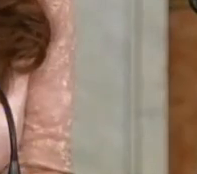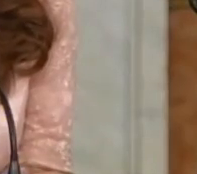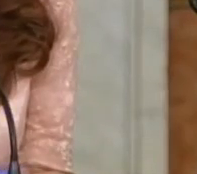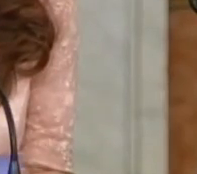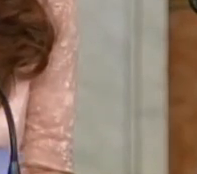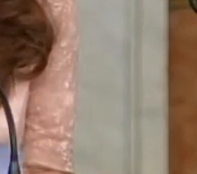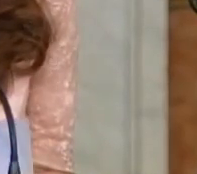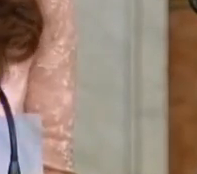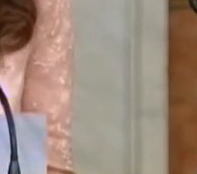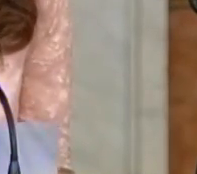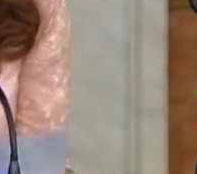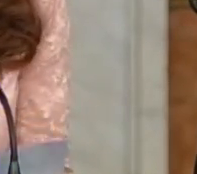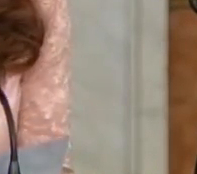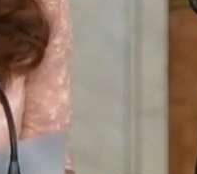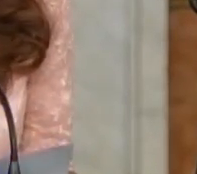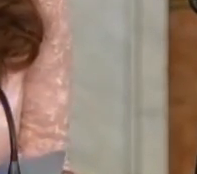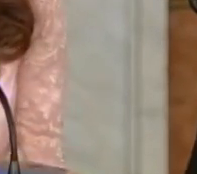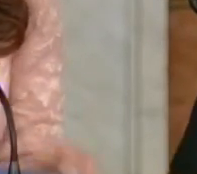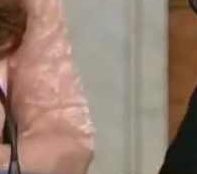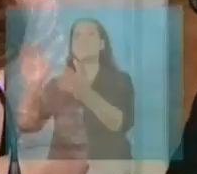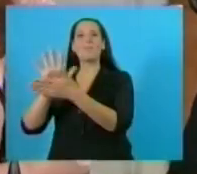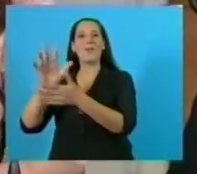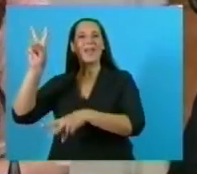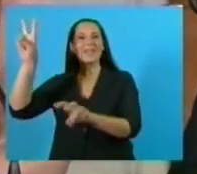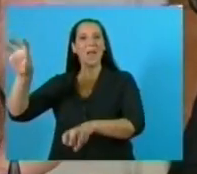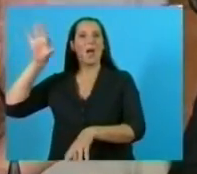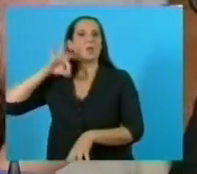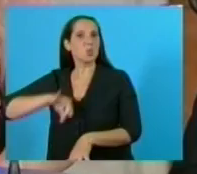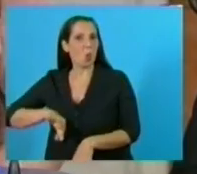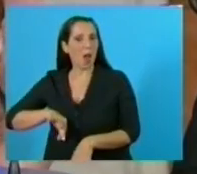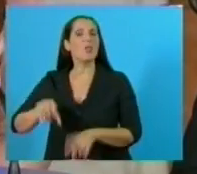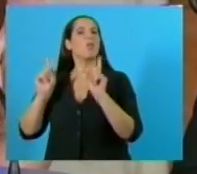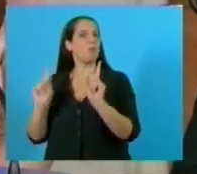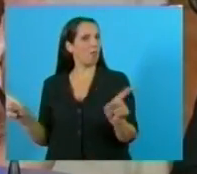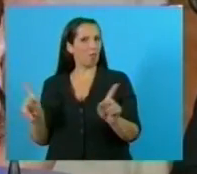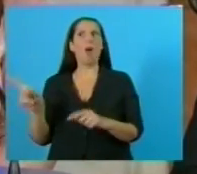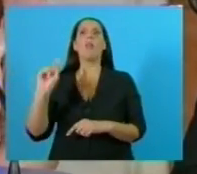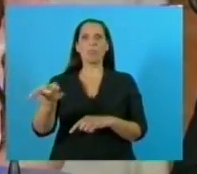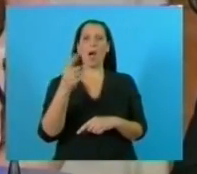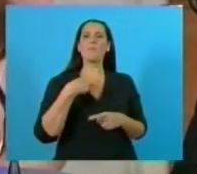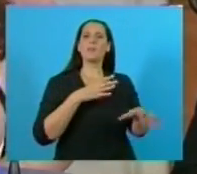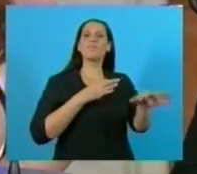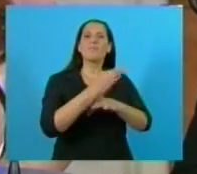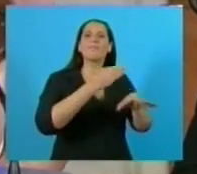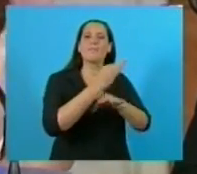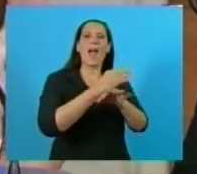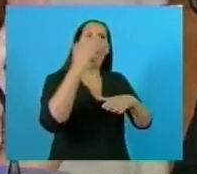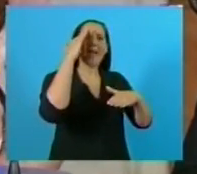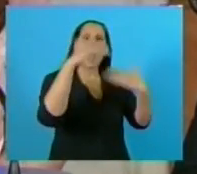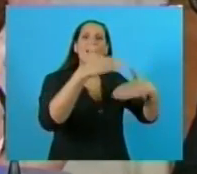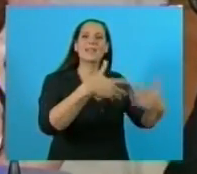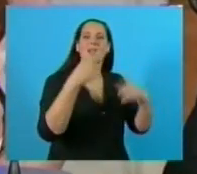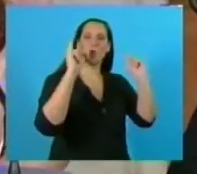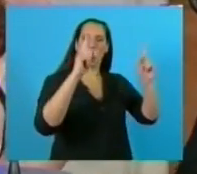docentes no hablamos solamente de salarios, también hablamos de programas de formación nacional docente. En el año 2014